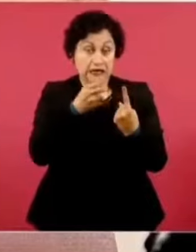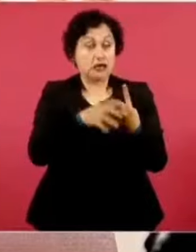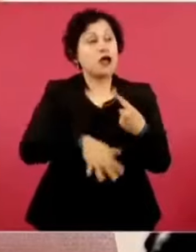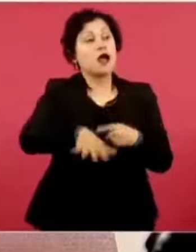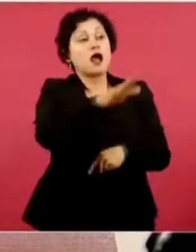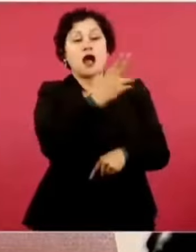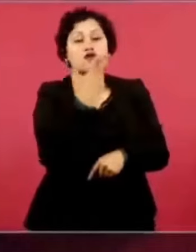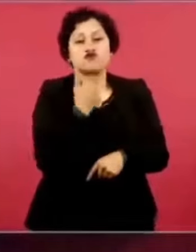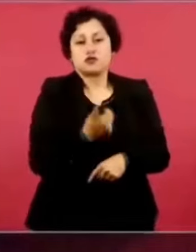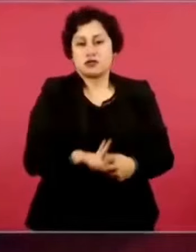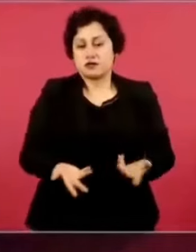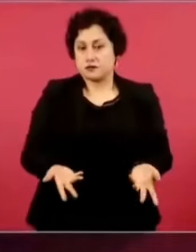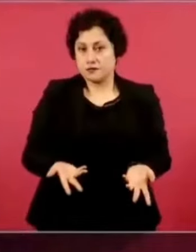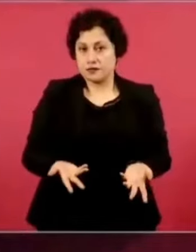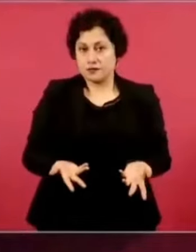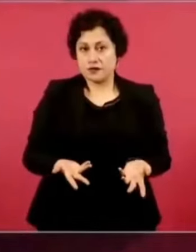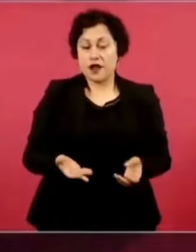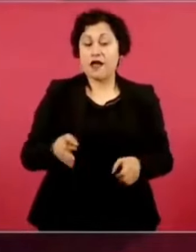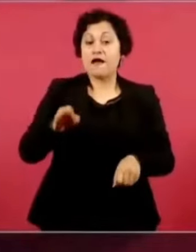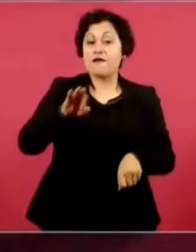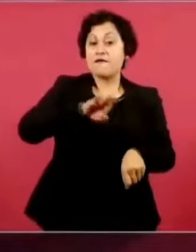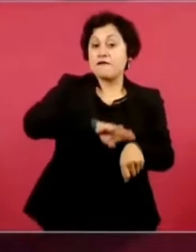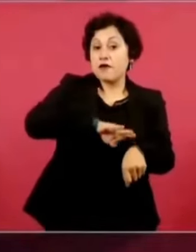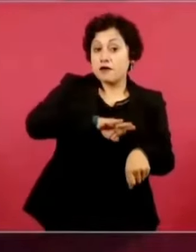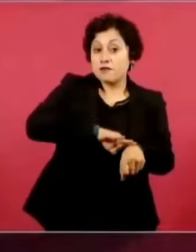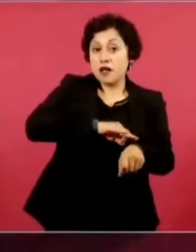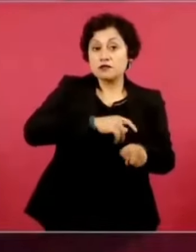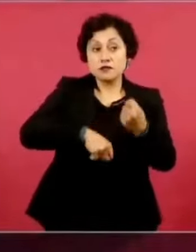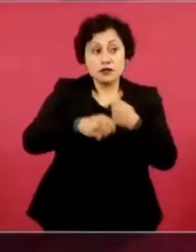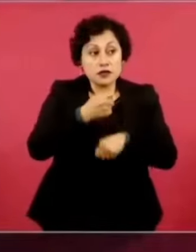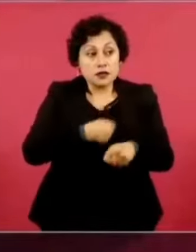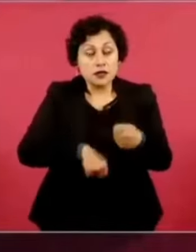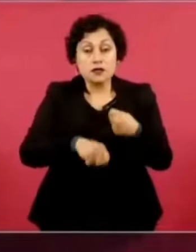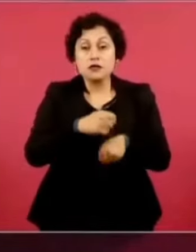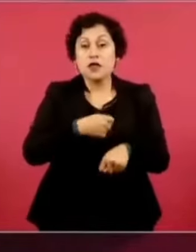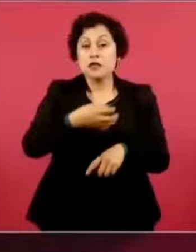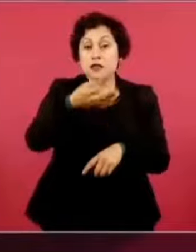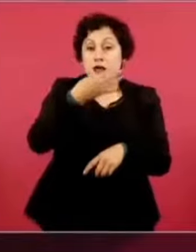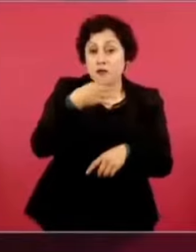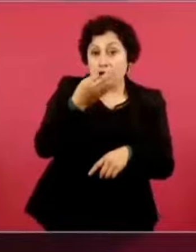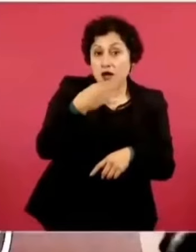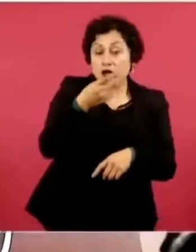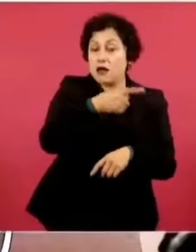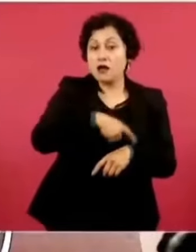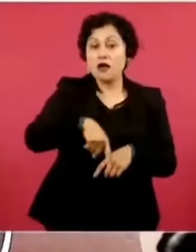mega farmacia y nos van a estar